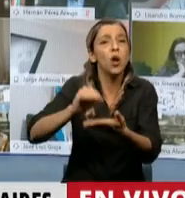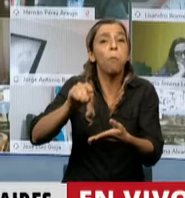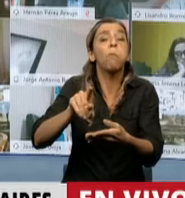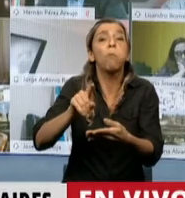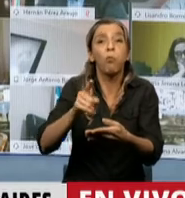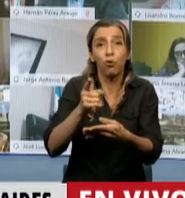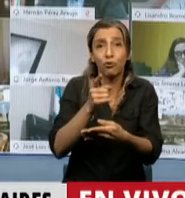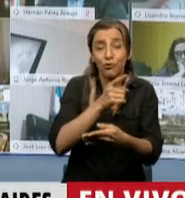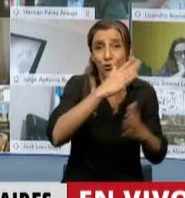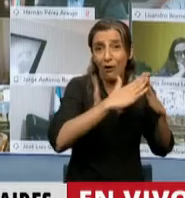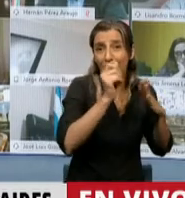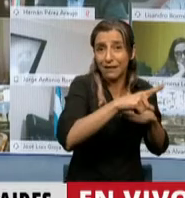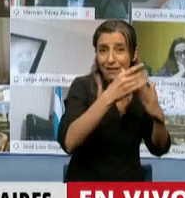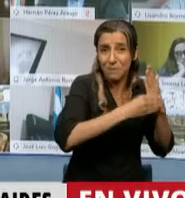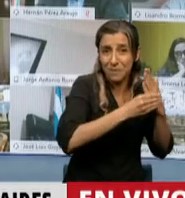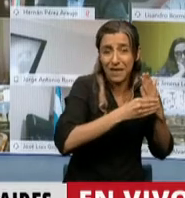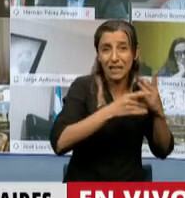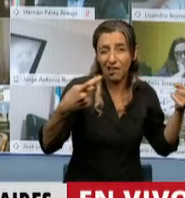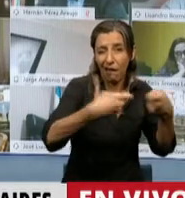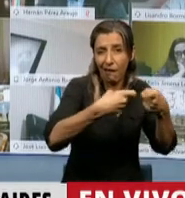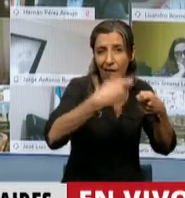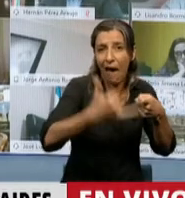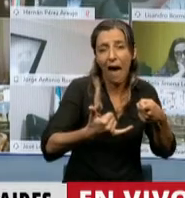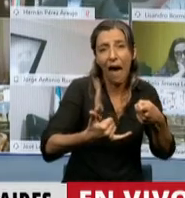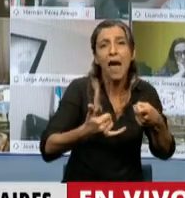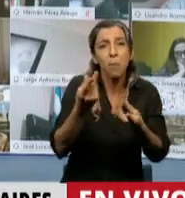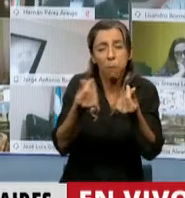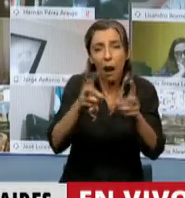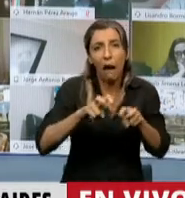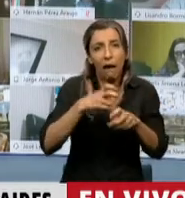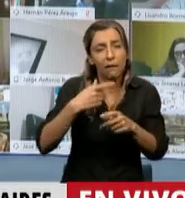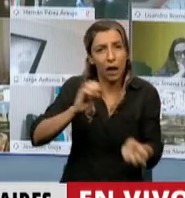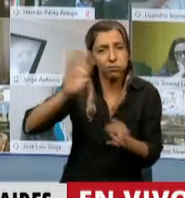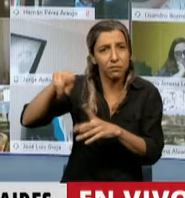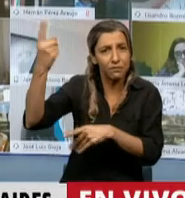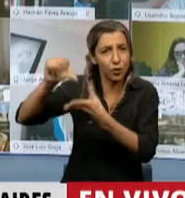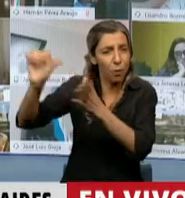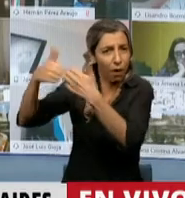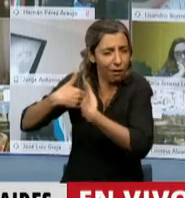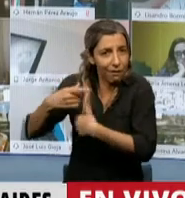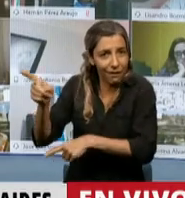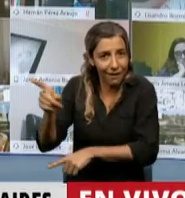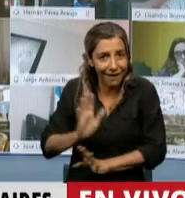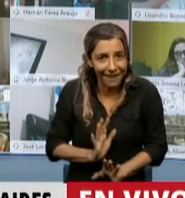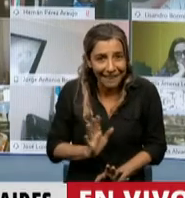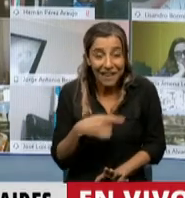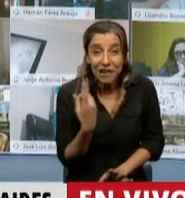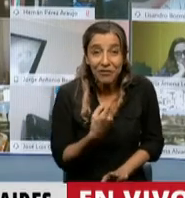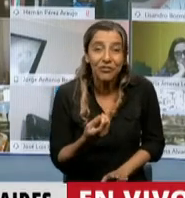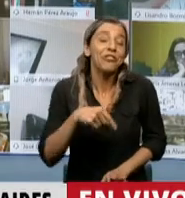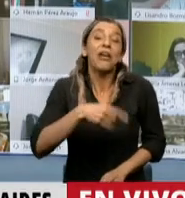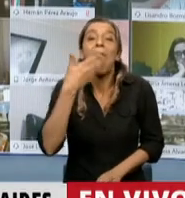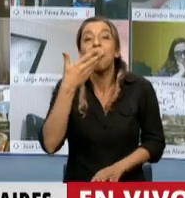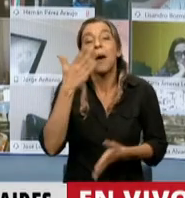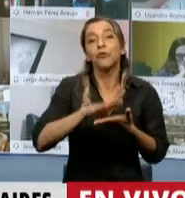Ministro. Es impresionante. Entonces, acá hay muchas explicaciones que dan, no decir que van a defender algún interés nacional,